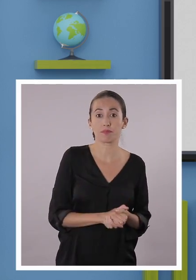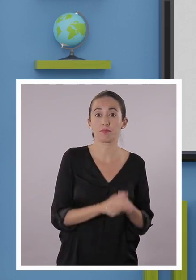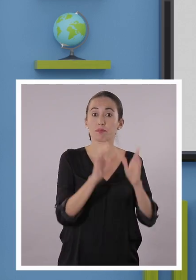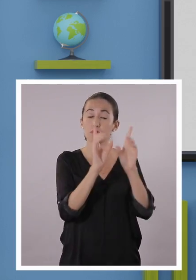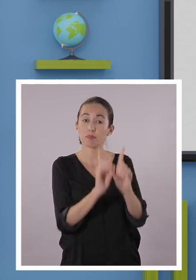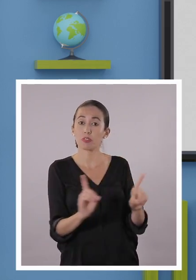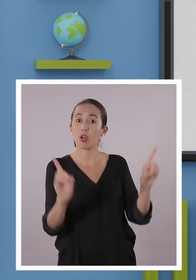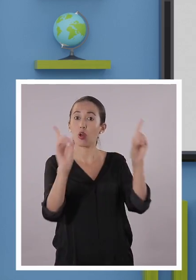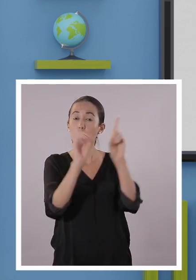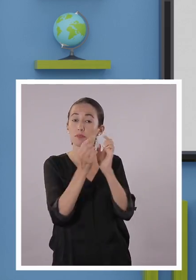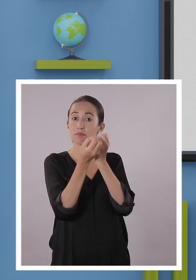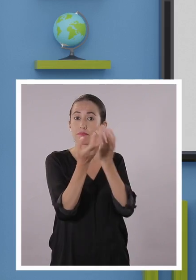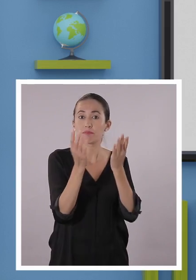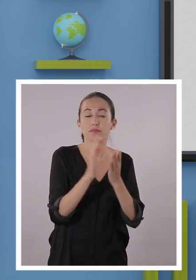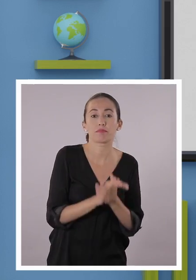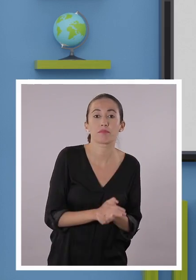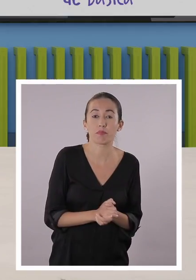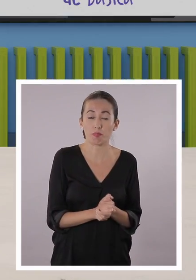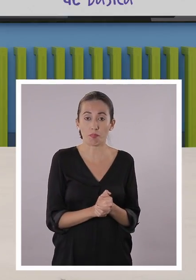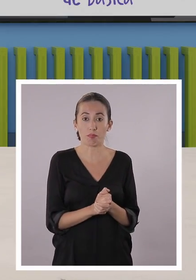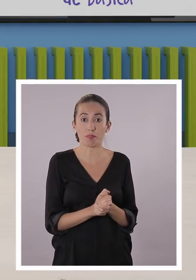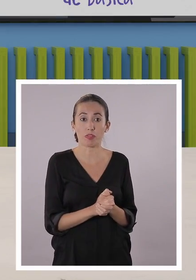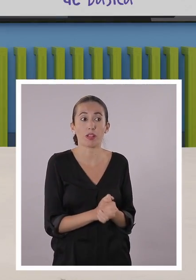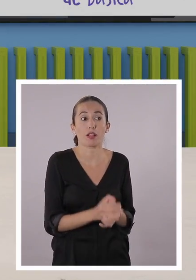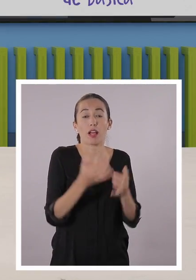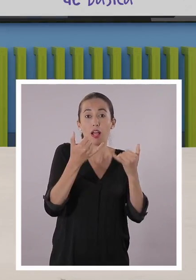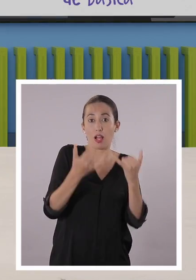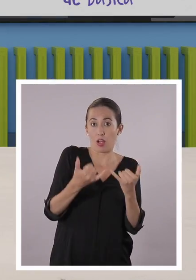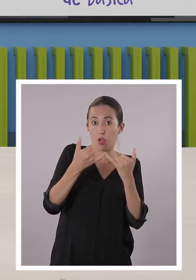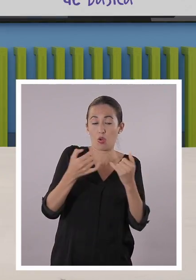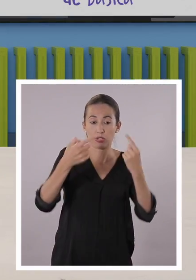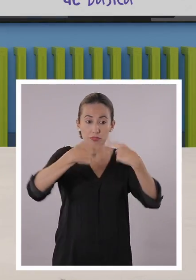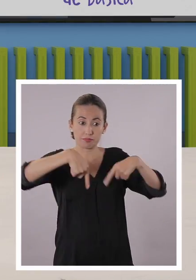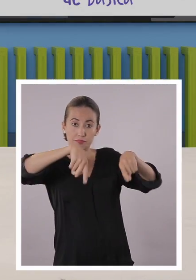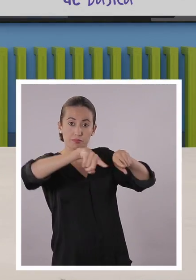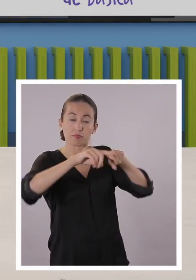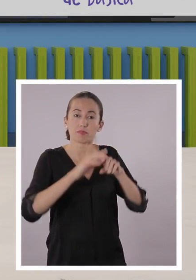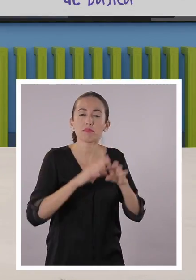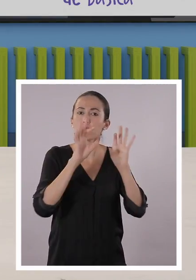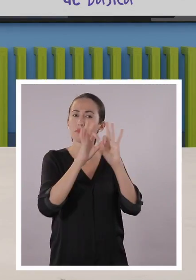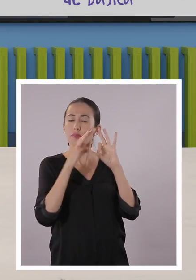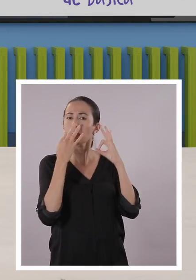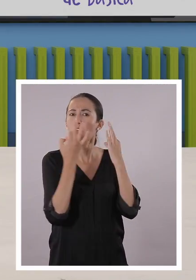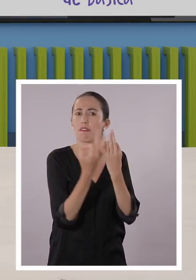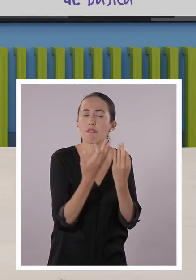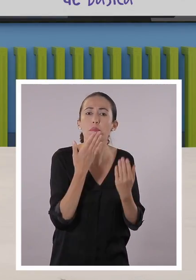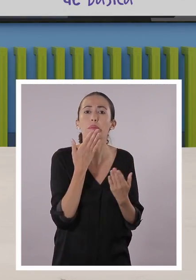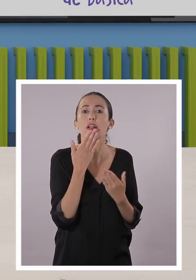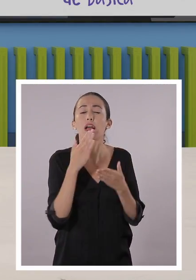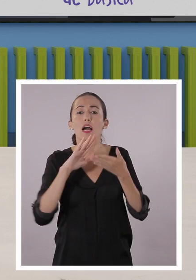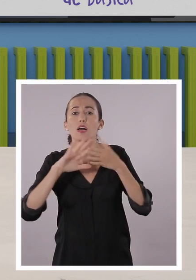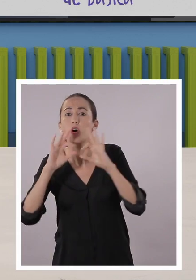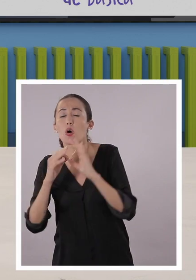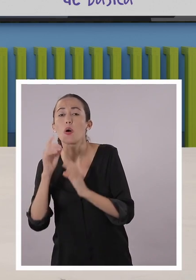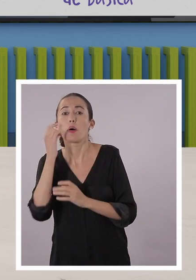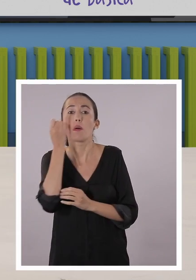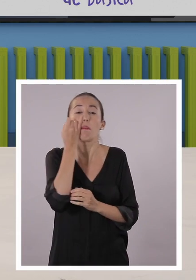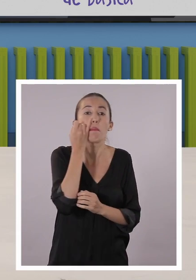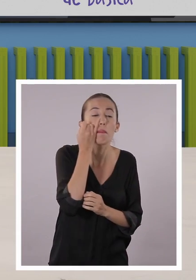¿Sí? Datos del minueto. Súper interesante, Santi. Ahora, ¿cómo se divertían las familias mestizas?